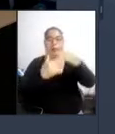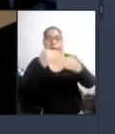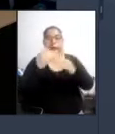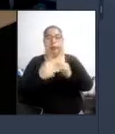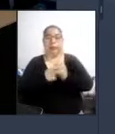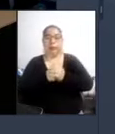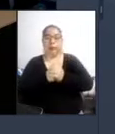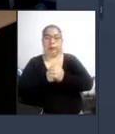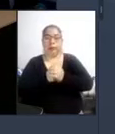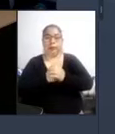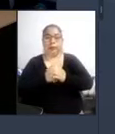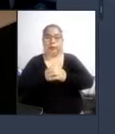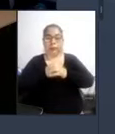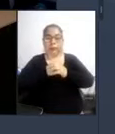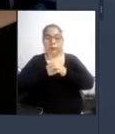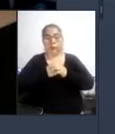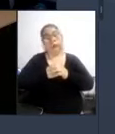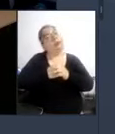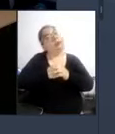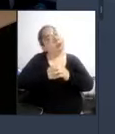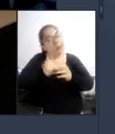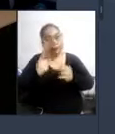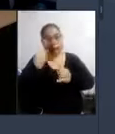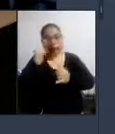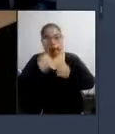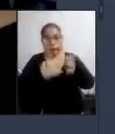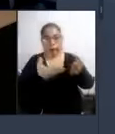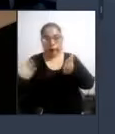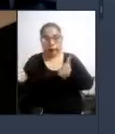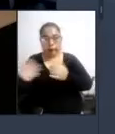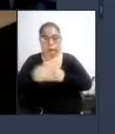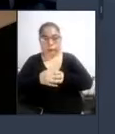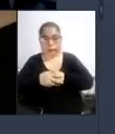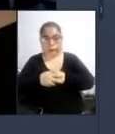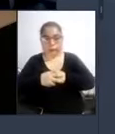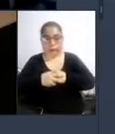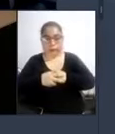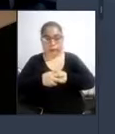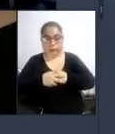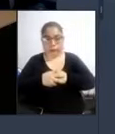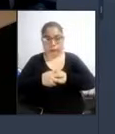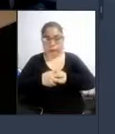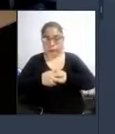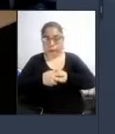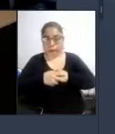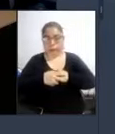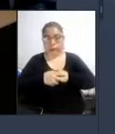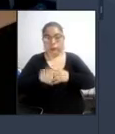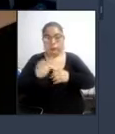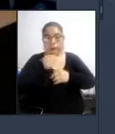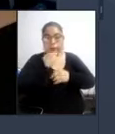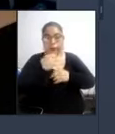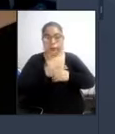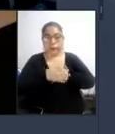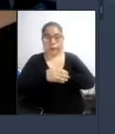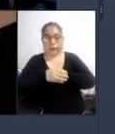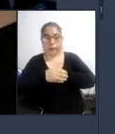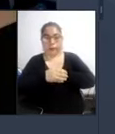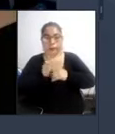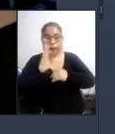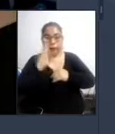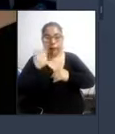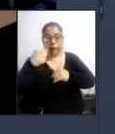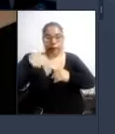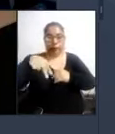ahora complace pasarle digamos que la comunicación a la señorita